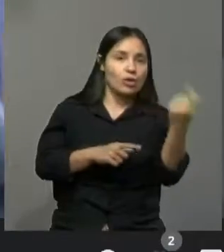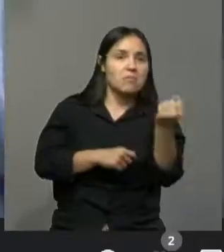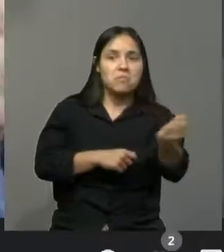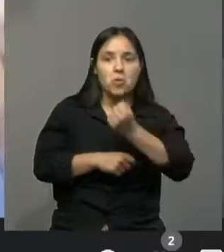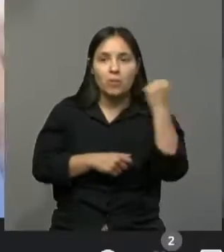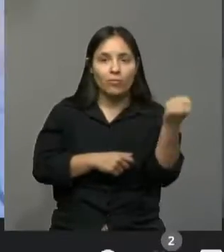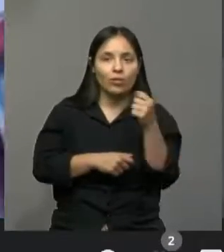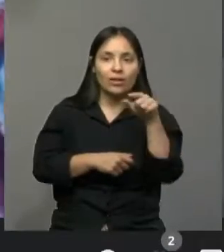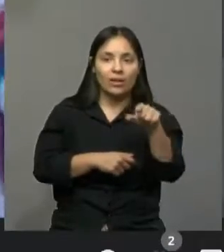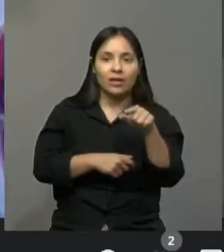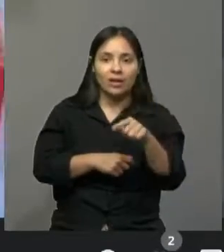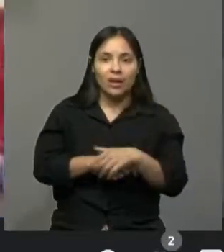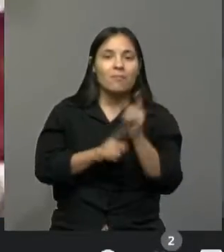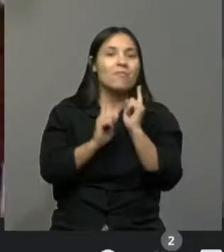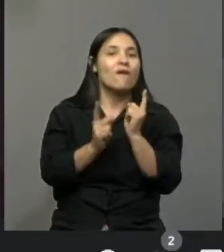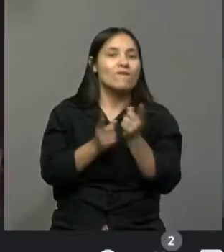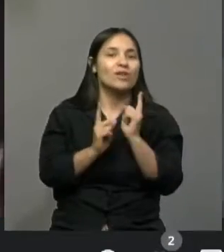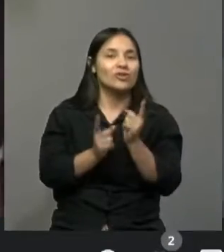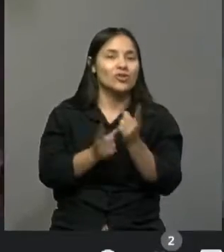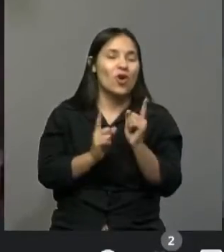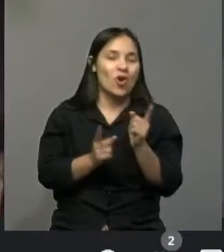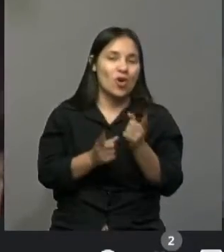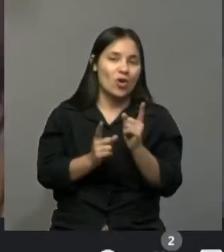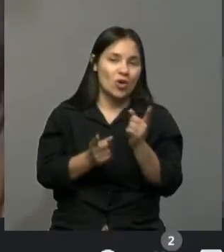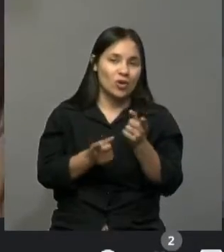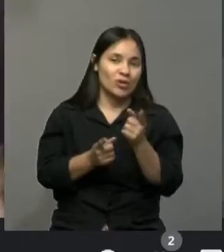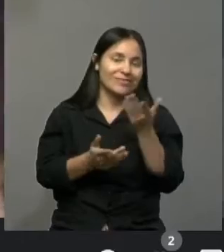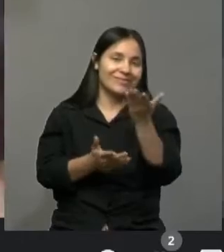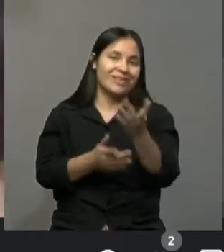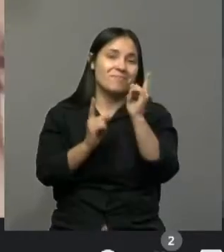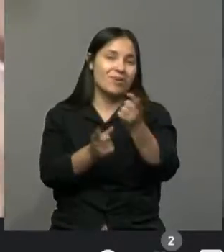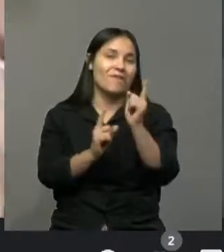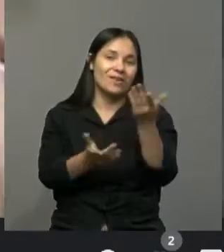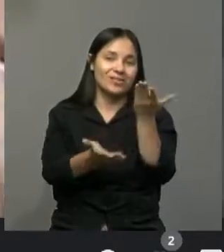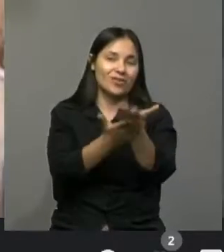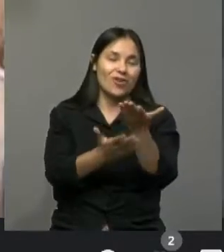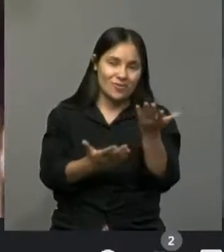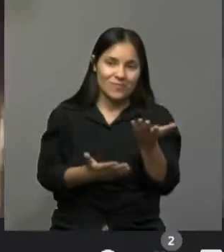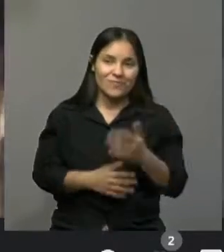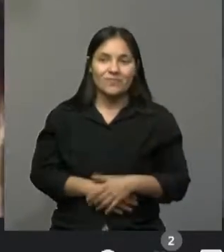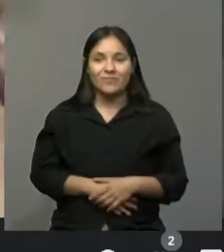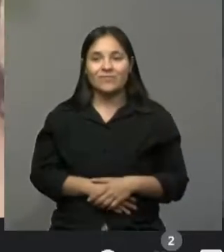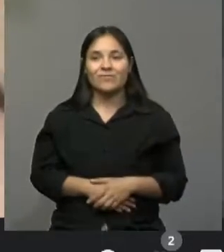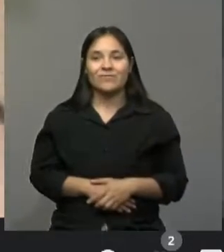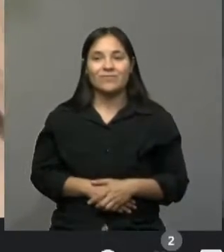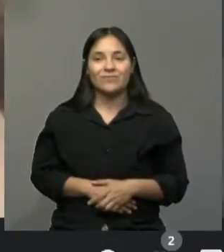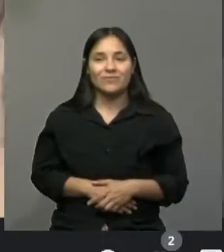importante, que es el pro, que está acá. El profe. claro. El profe, el cabecillo.